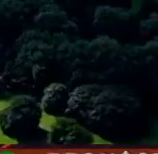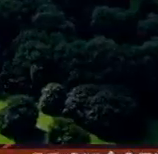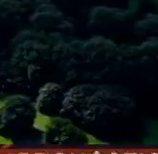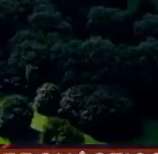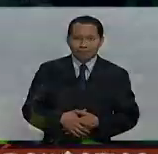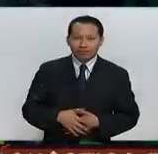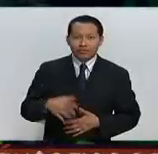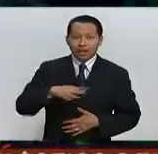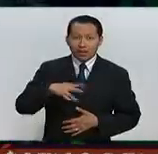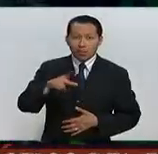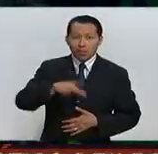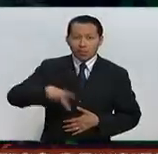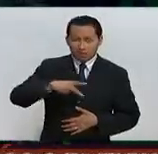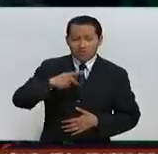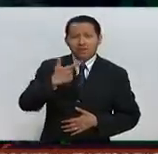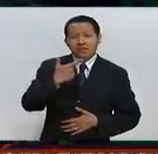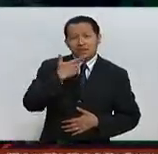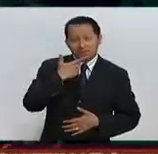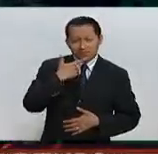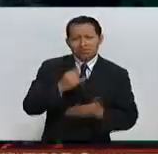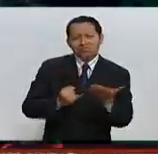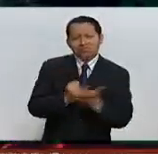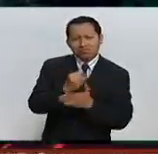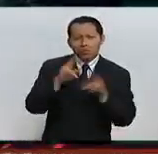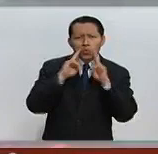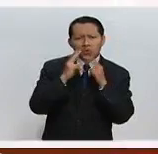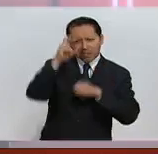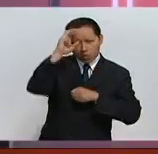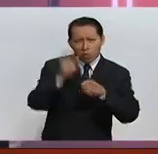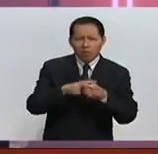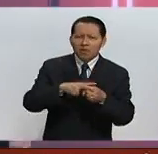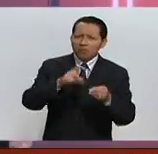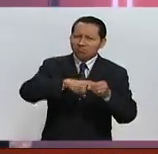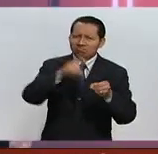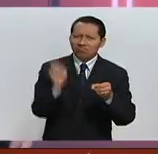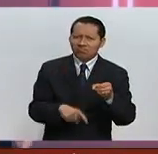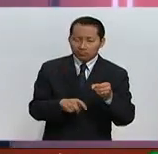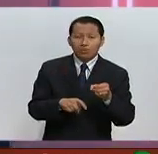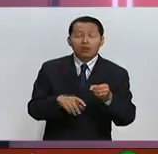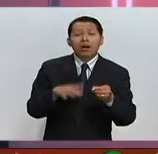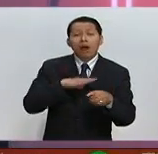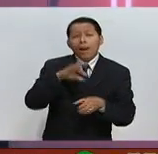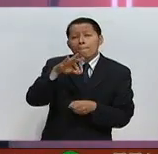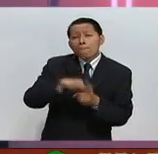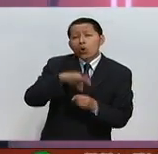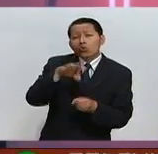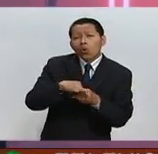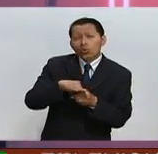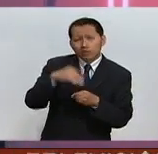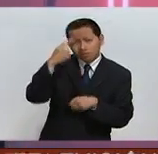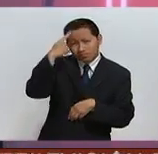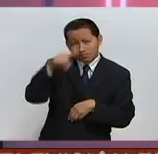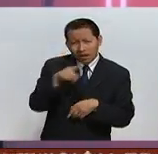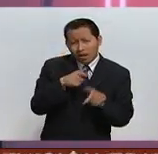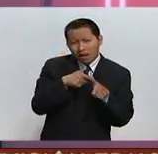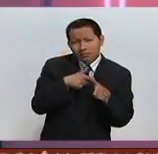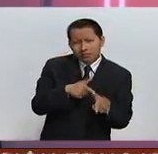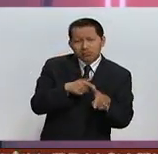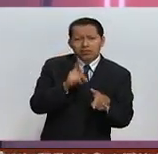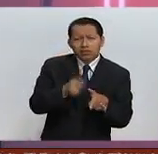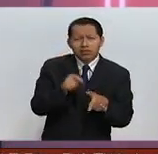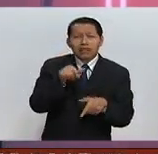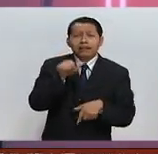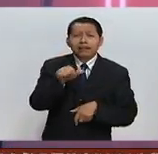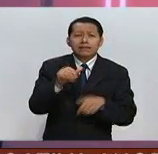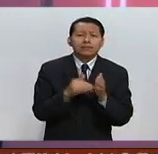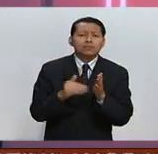El pueblo británico decide salirse de la Unión Europea. El número total de votos emitidos a favor de permanecer fue de